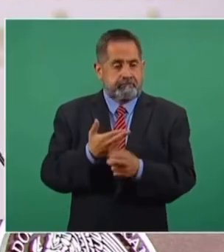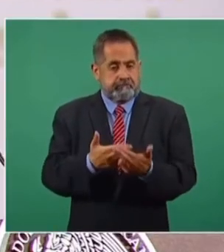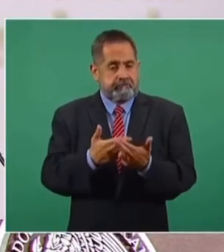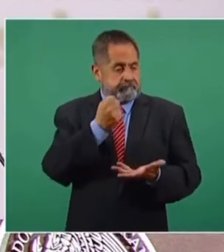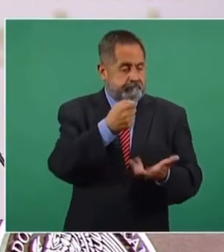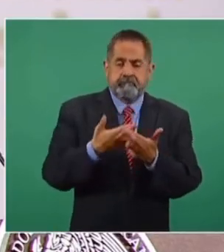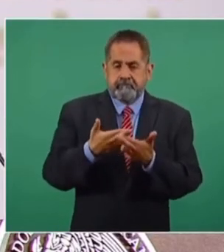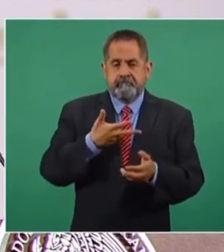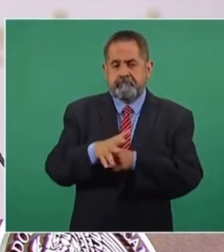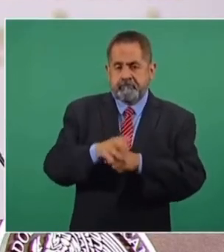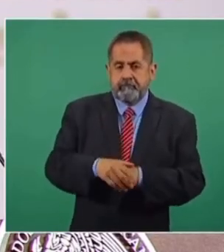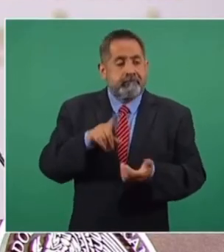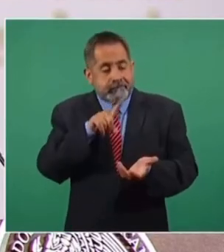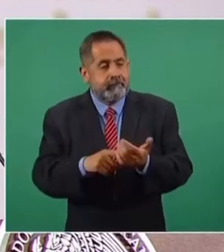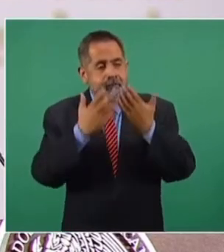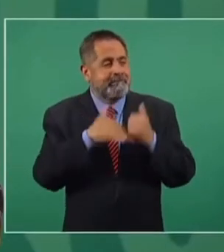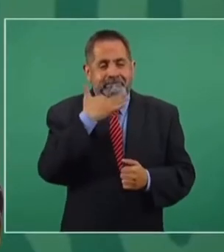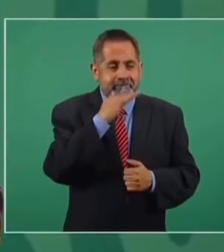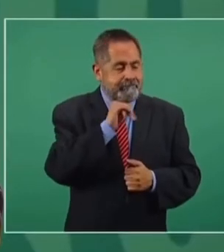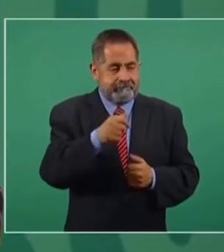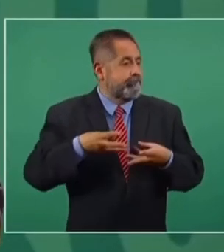presupuesto, porque no hay corrupción.